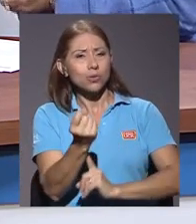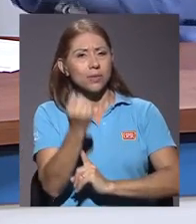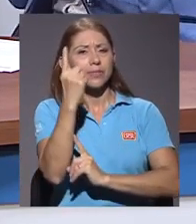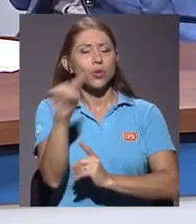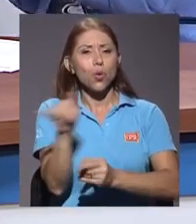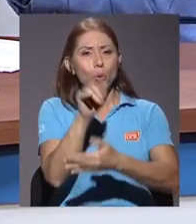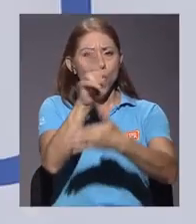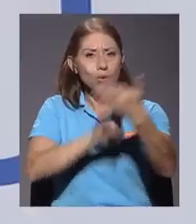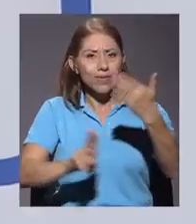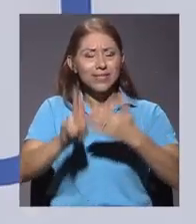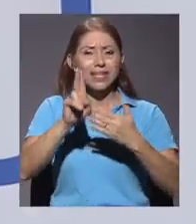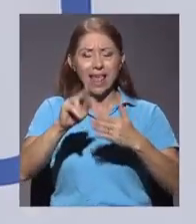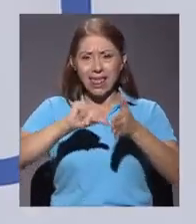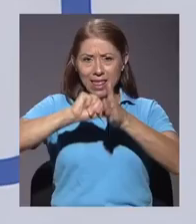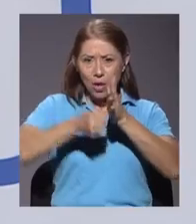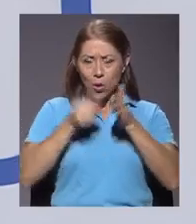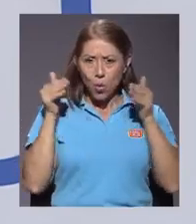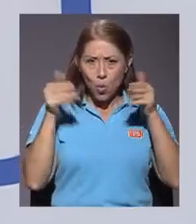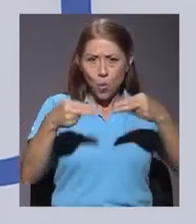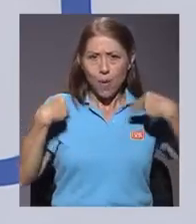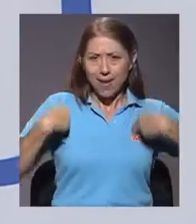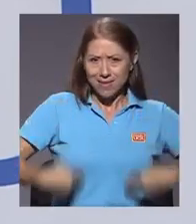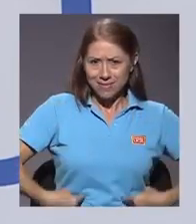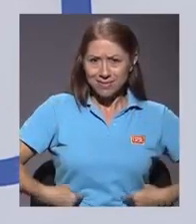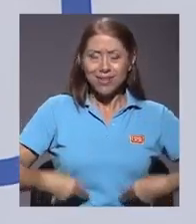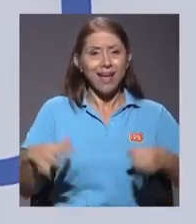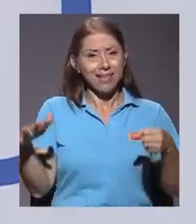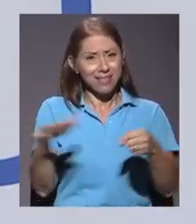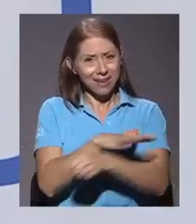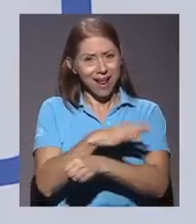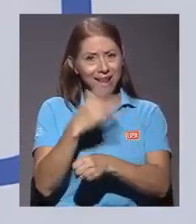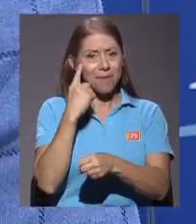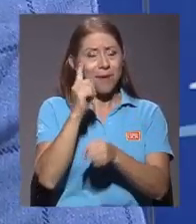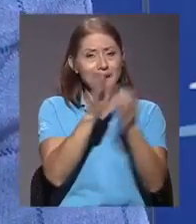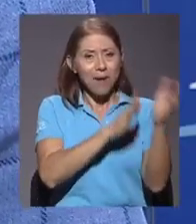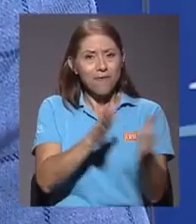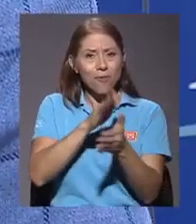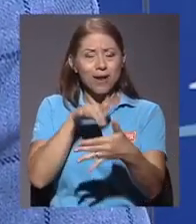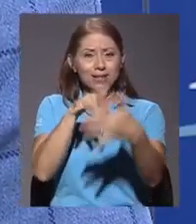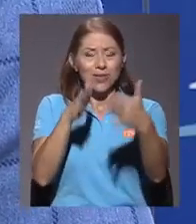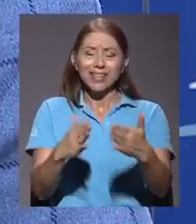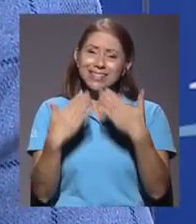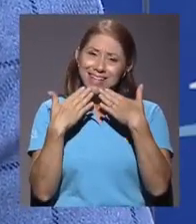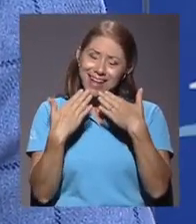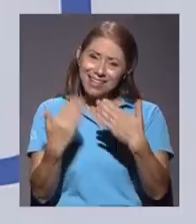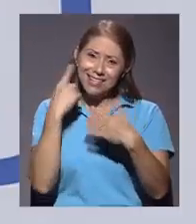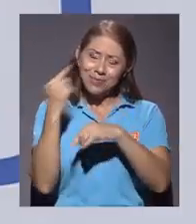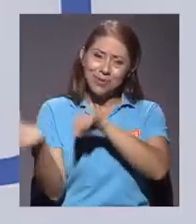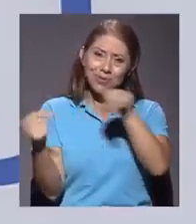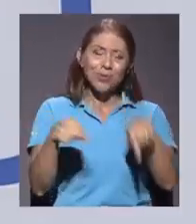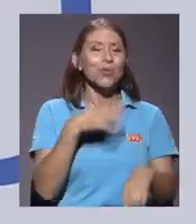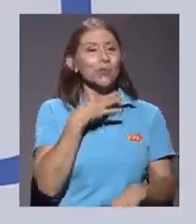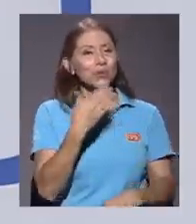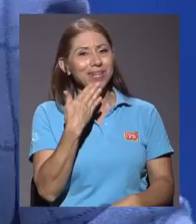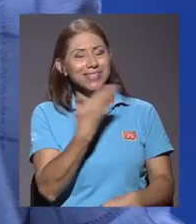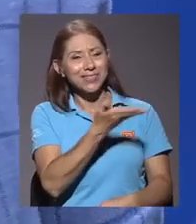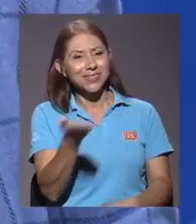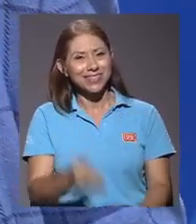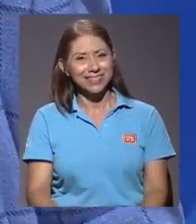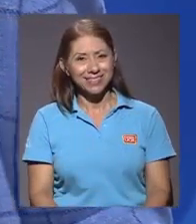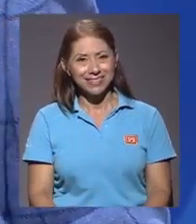universidad humanista e integral, en verdad, en la formación de nuestros estudiantes. Muchísimas gracias de verdad por habernos acompañado. Un gusto, gracias a ustedes, María.